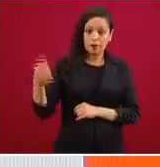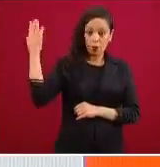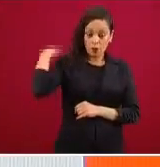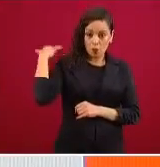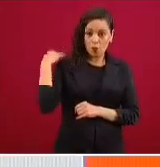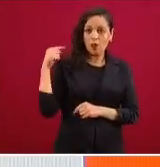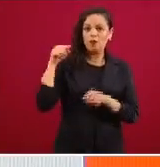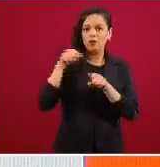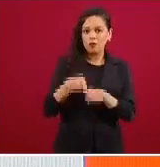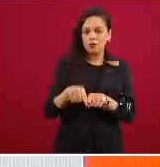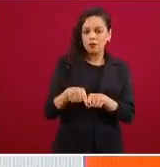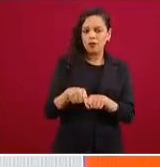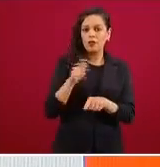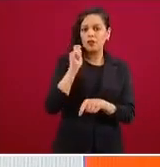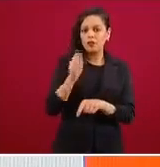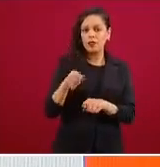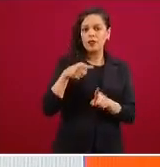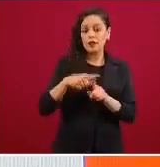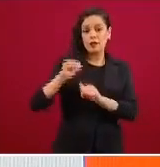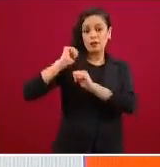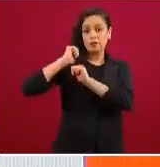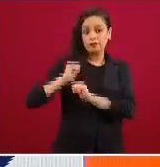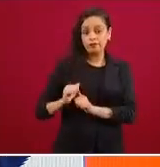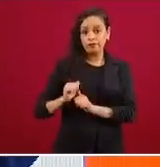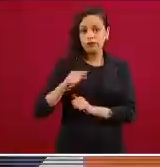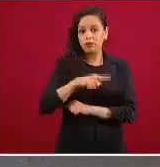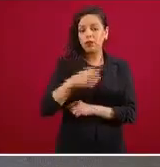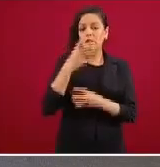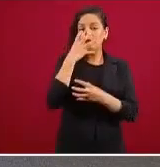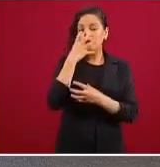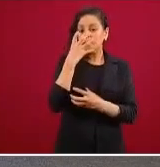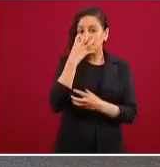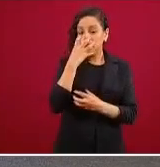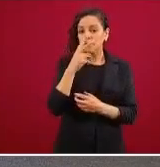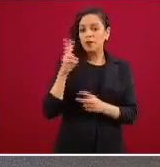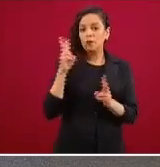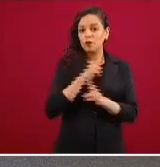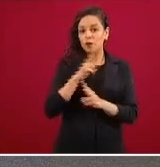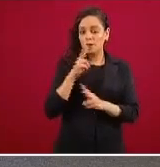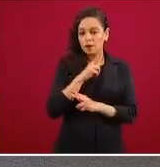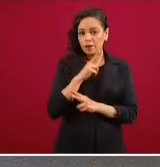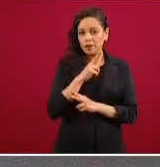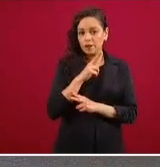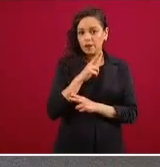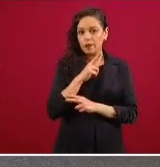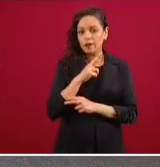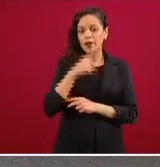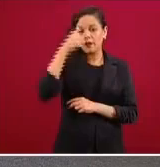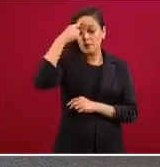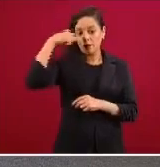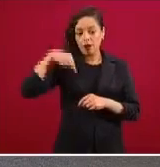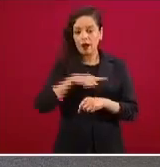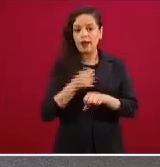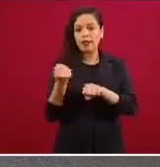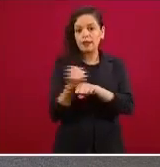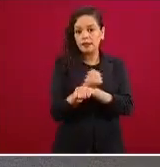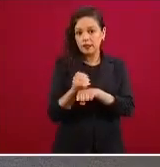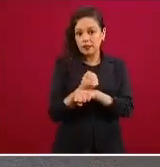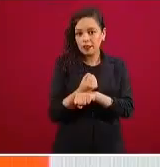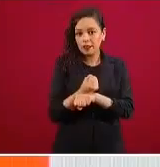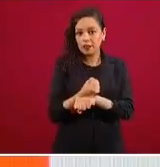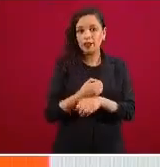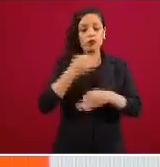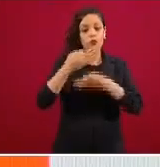en introducir oxígeno desde el aire hacia la sangre y todos necesitamos oxígeno en la sangre